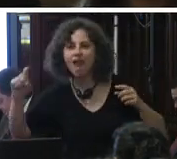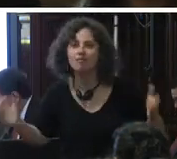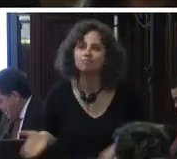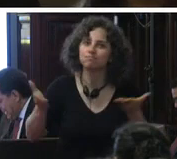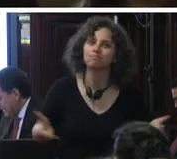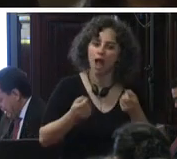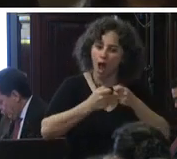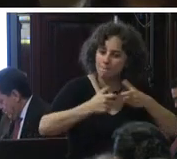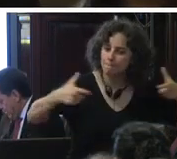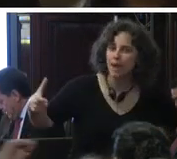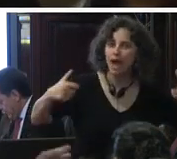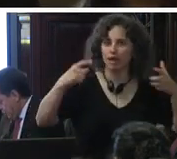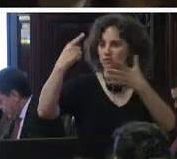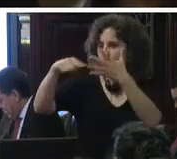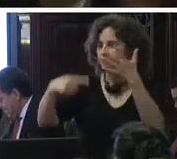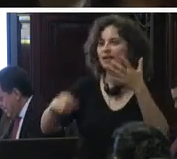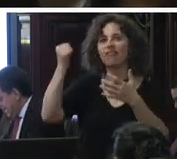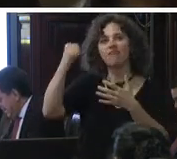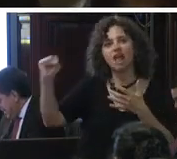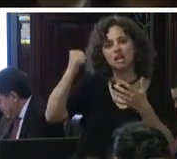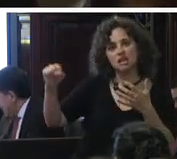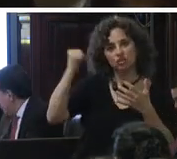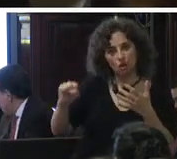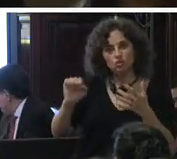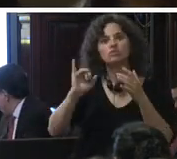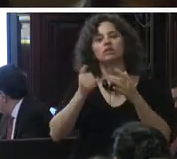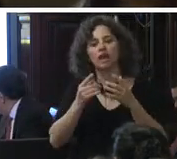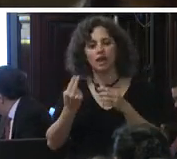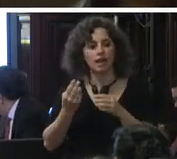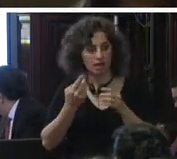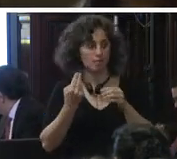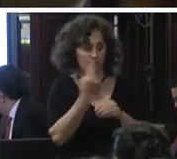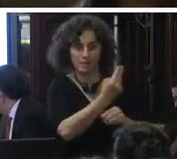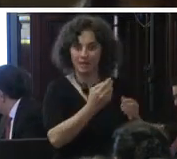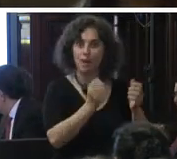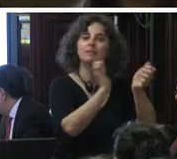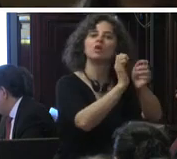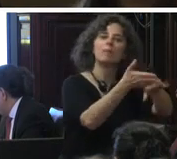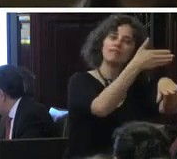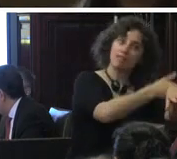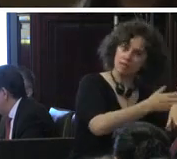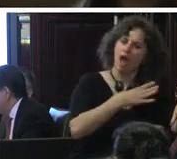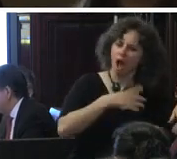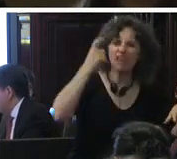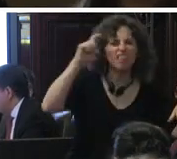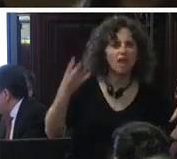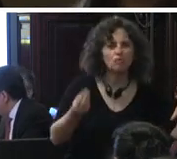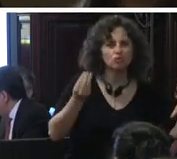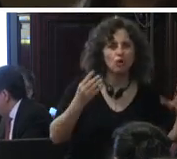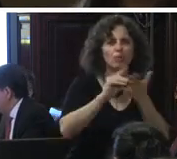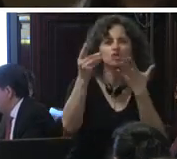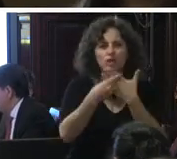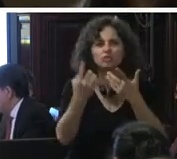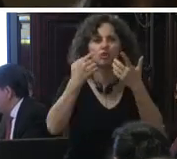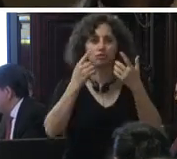a ampliar el catálogo de delitos que ameriten la prisión preventiva resultado de preocupaciones de